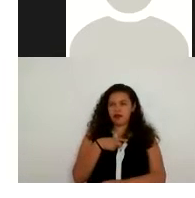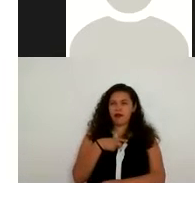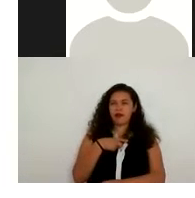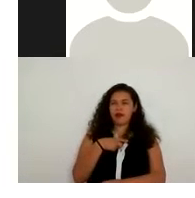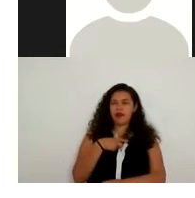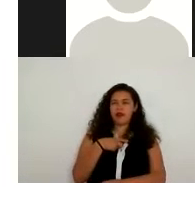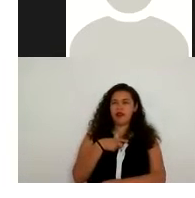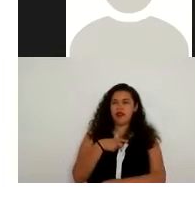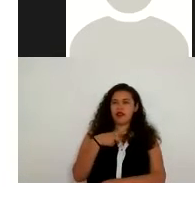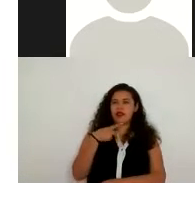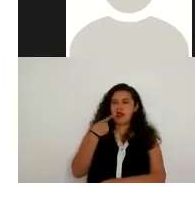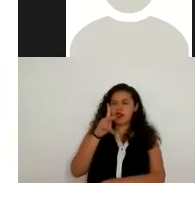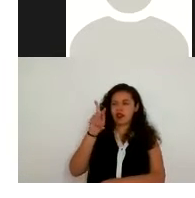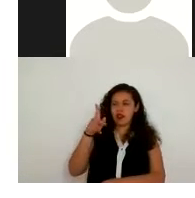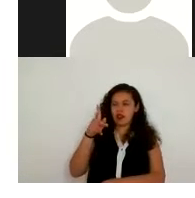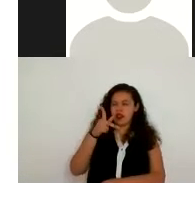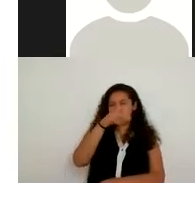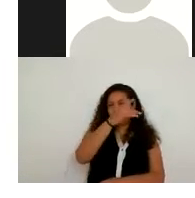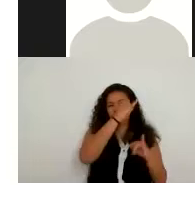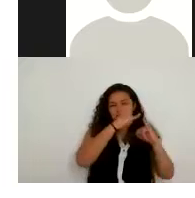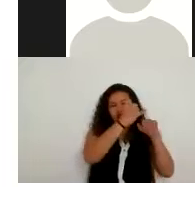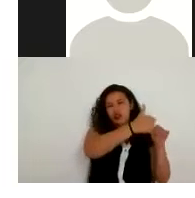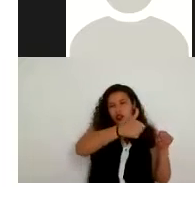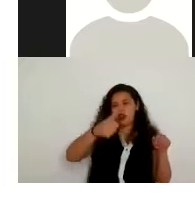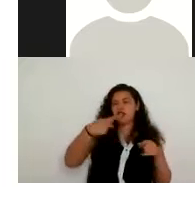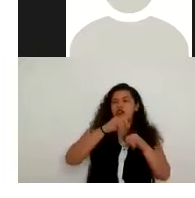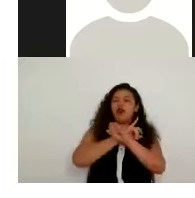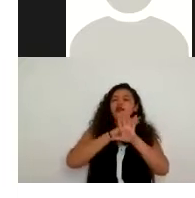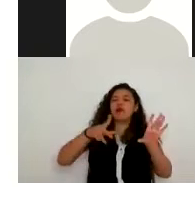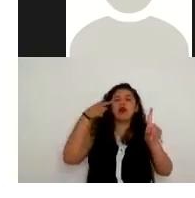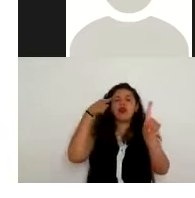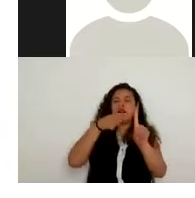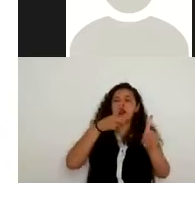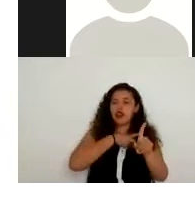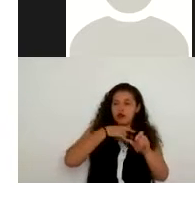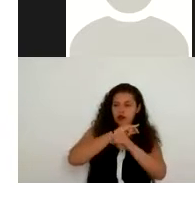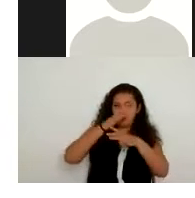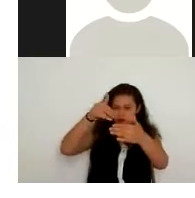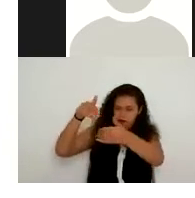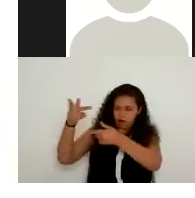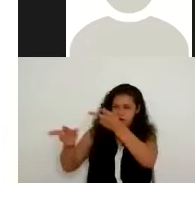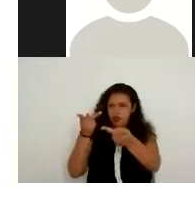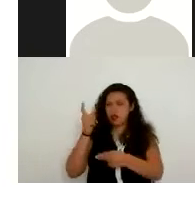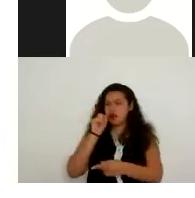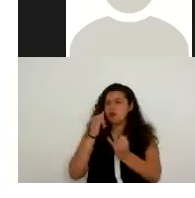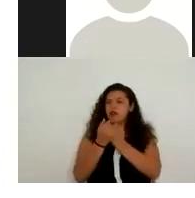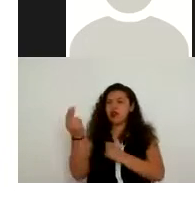institución es que deben recabarse los datos personales únicamente los necesarios para cumplir con su finalidad